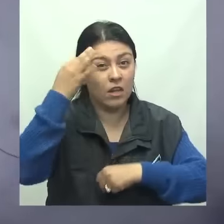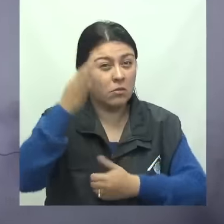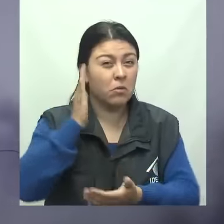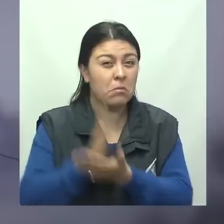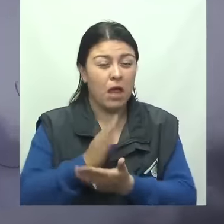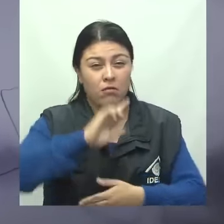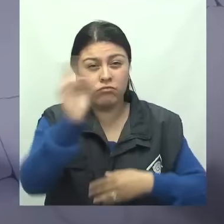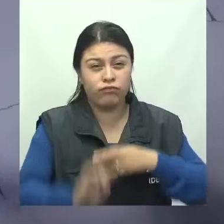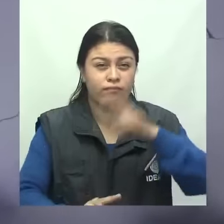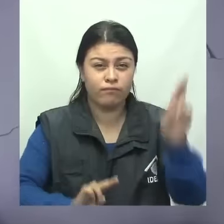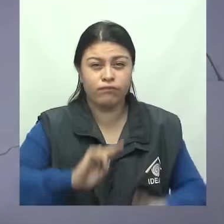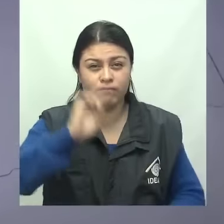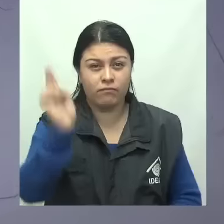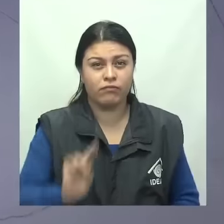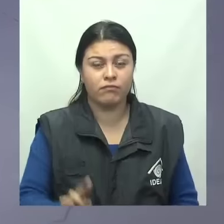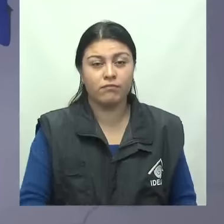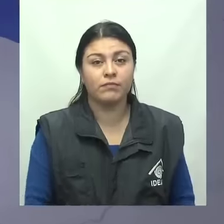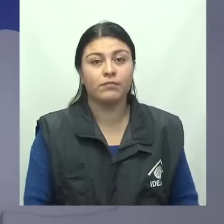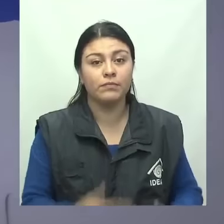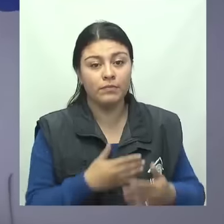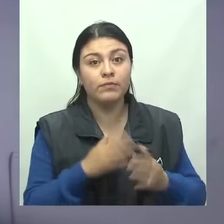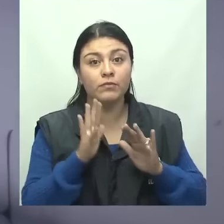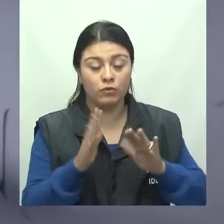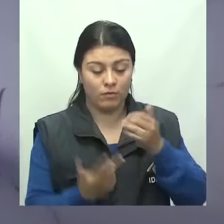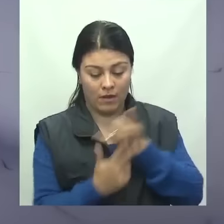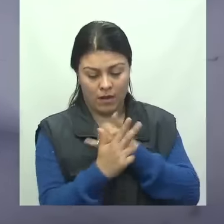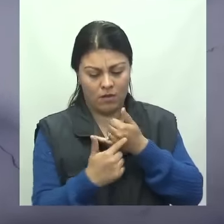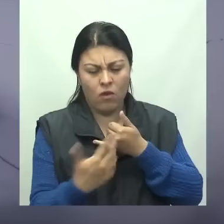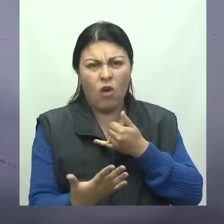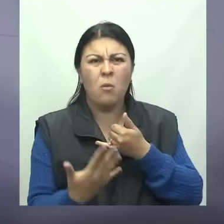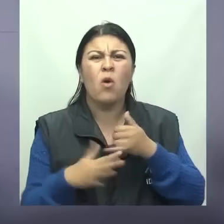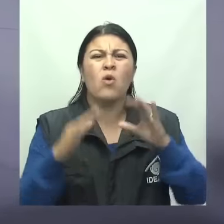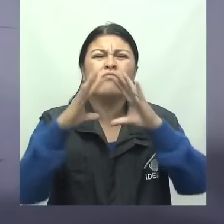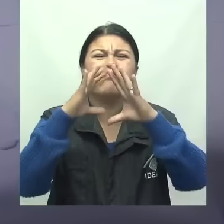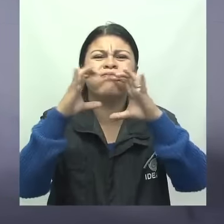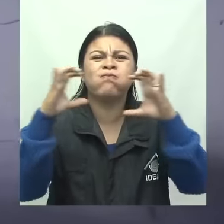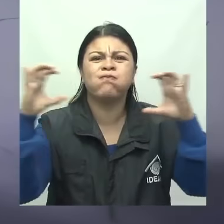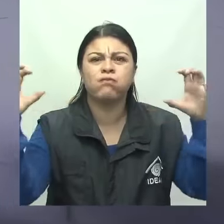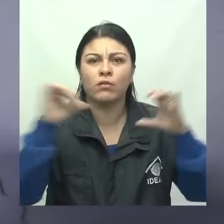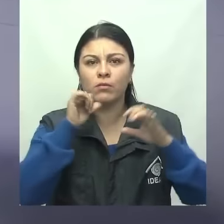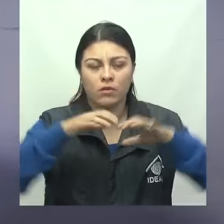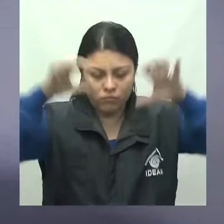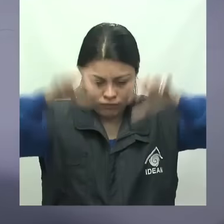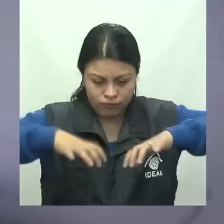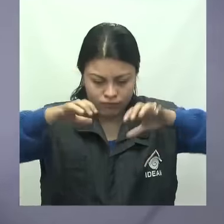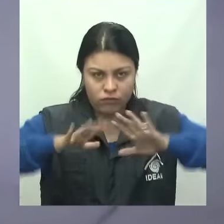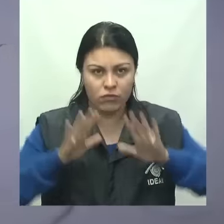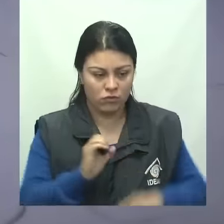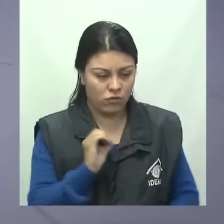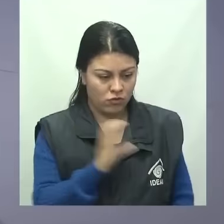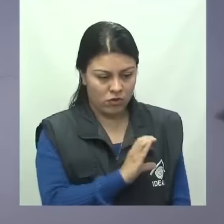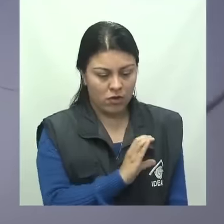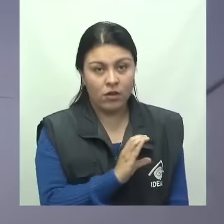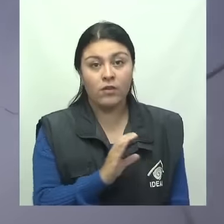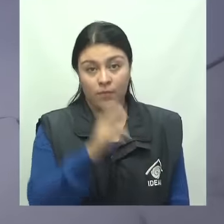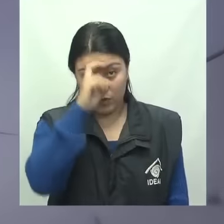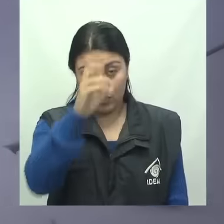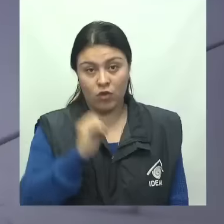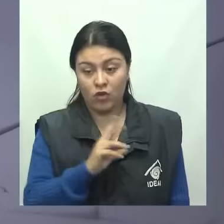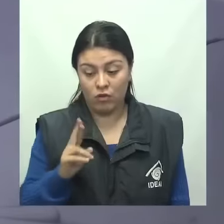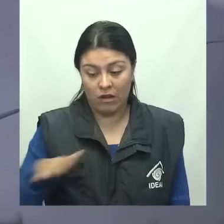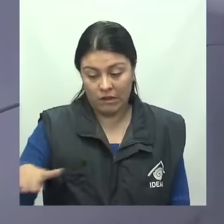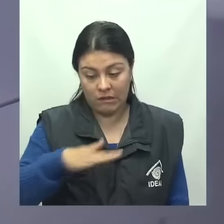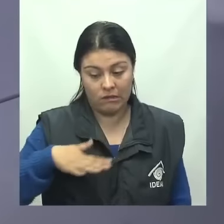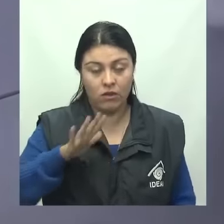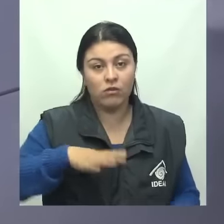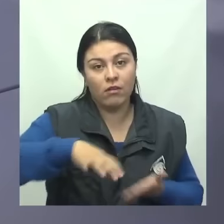Nariño con posible actividad eléctrica. Nuestra zona andina espera mucha nubosidad con lluvias en el occidente y nororiente de Antioquia,